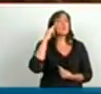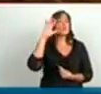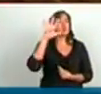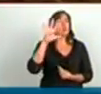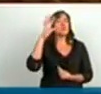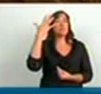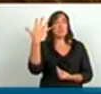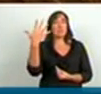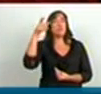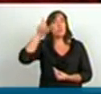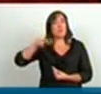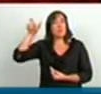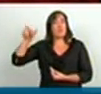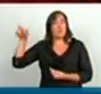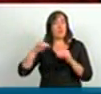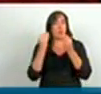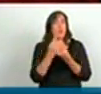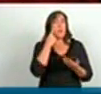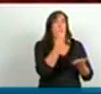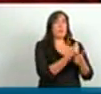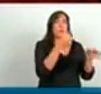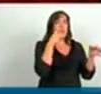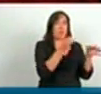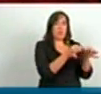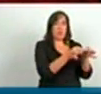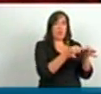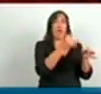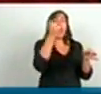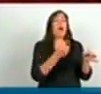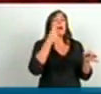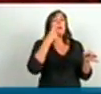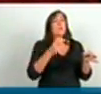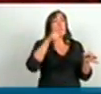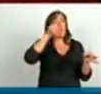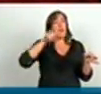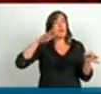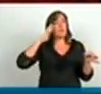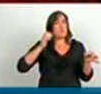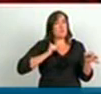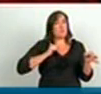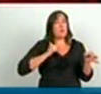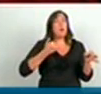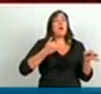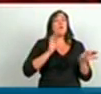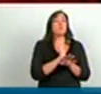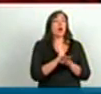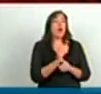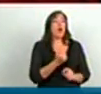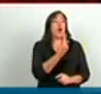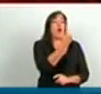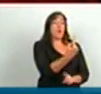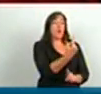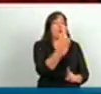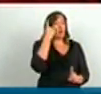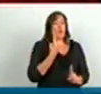personas. Hay mil efectivos, hay más de un soldado cada